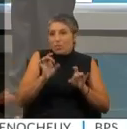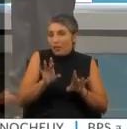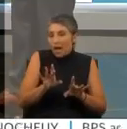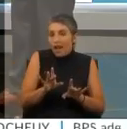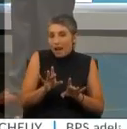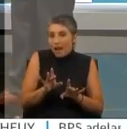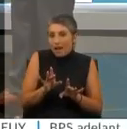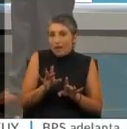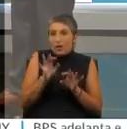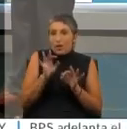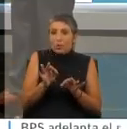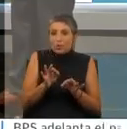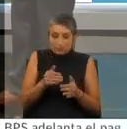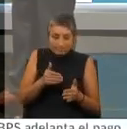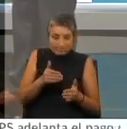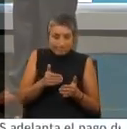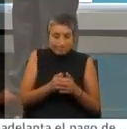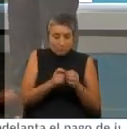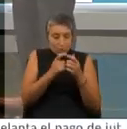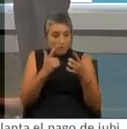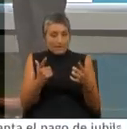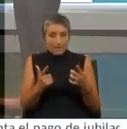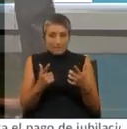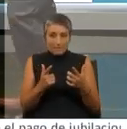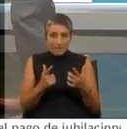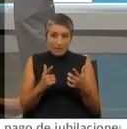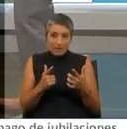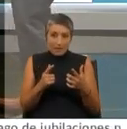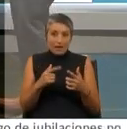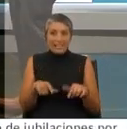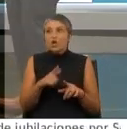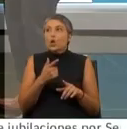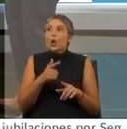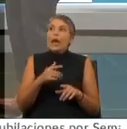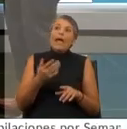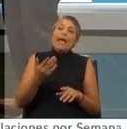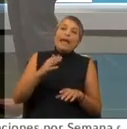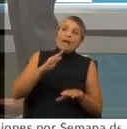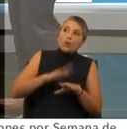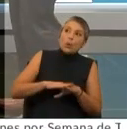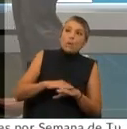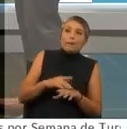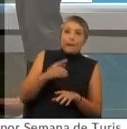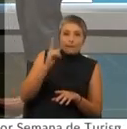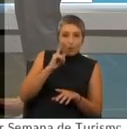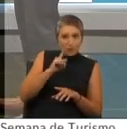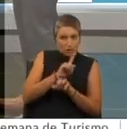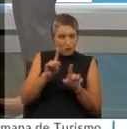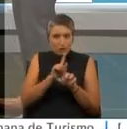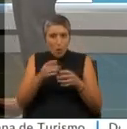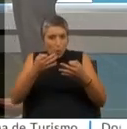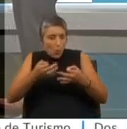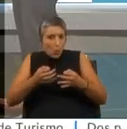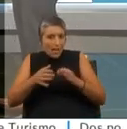además que es una distancia muy corta que lo sorprende, hay elementos para entender que no es una mano sancionable. A ver, estamos hablando... Faltaría una imagen que